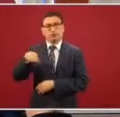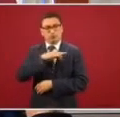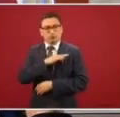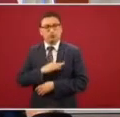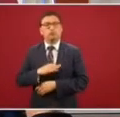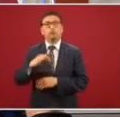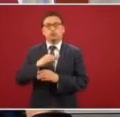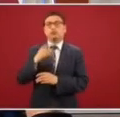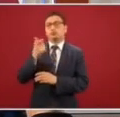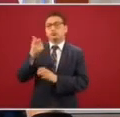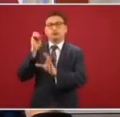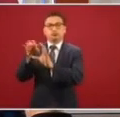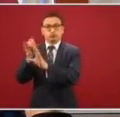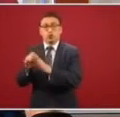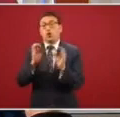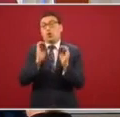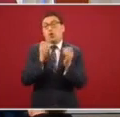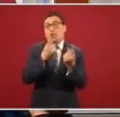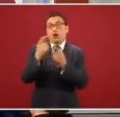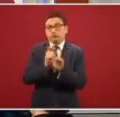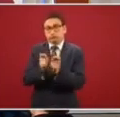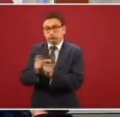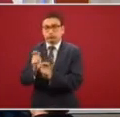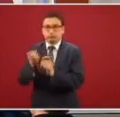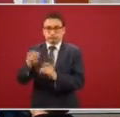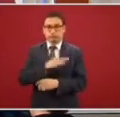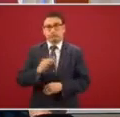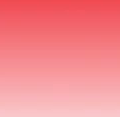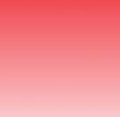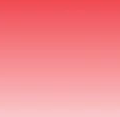cobro para quienes aún cobraran en efectivo. Buenos días.